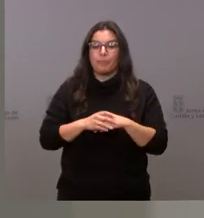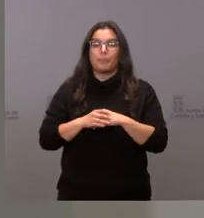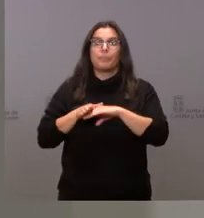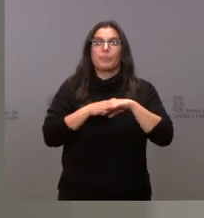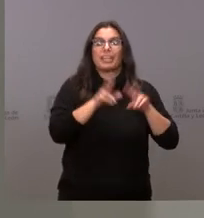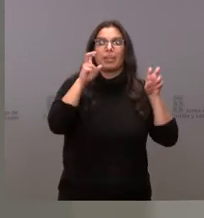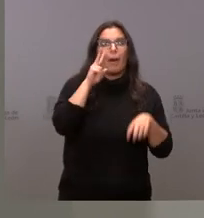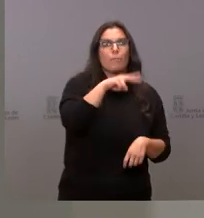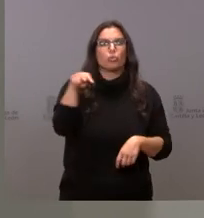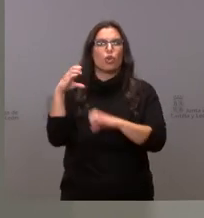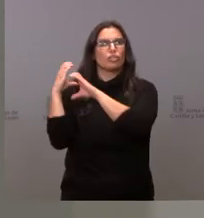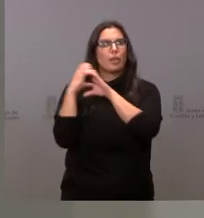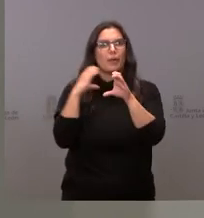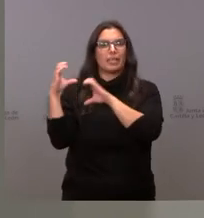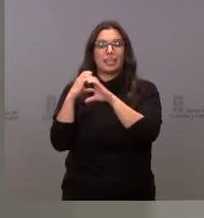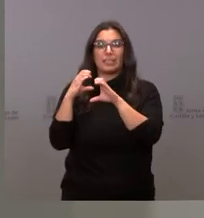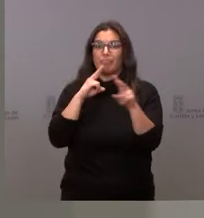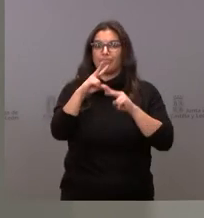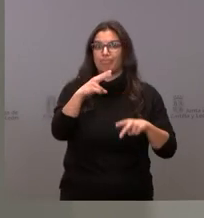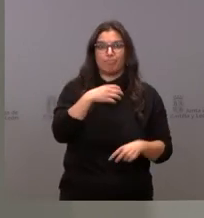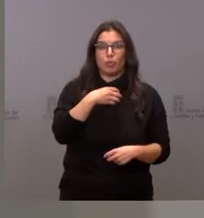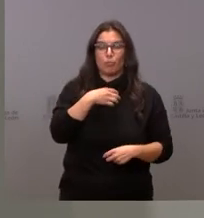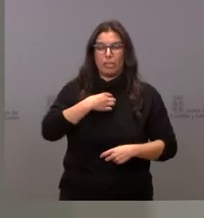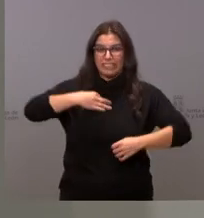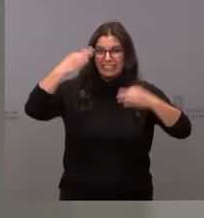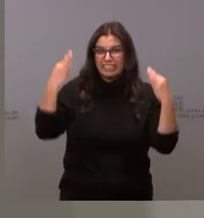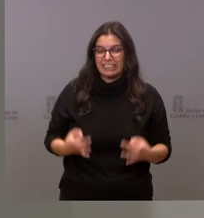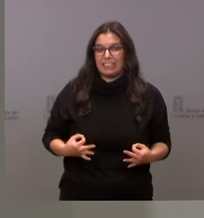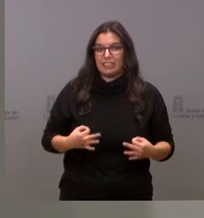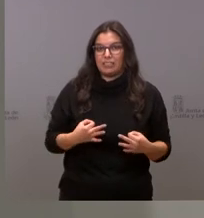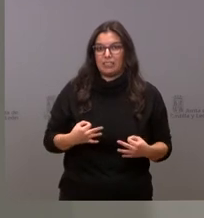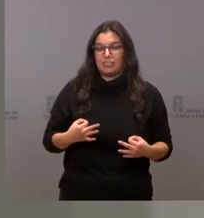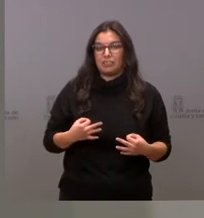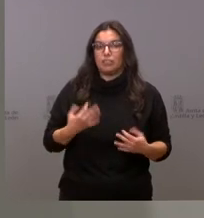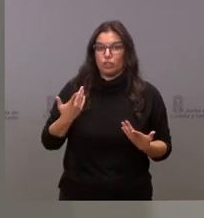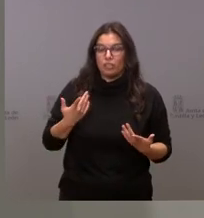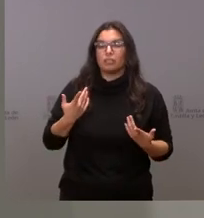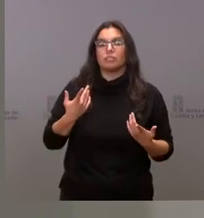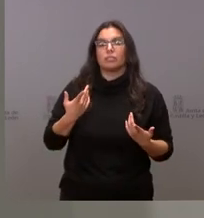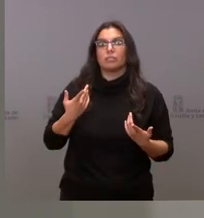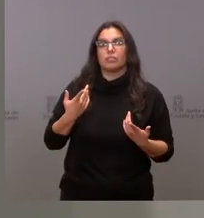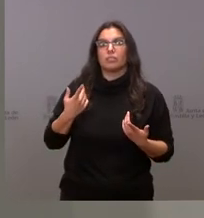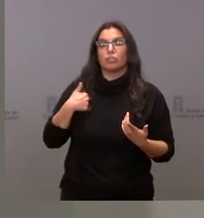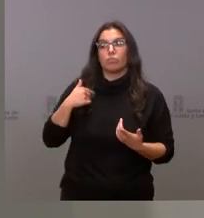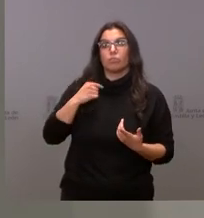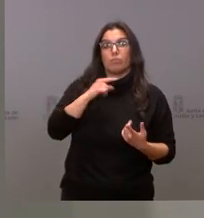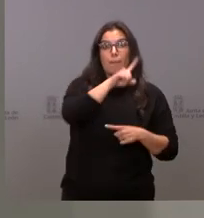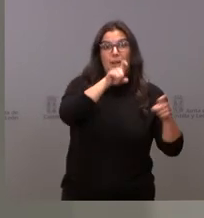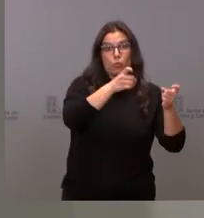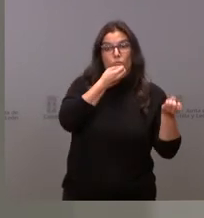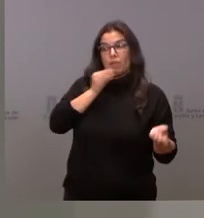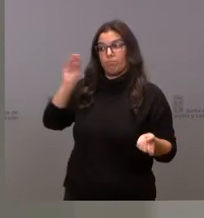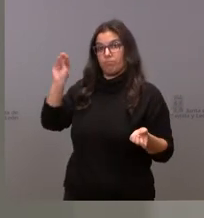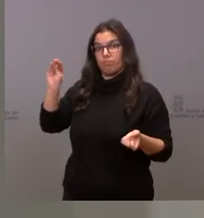Semana Santa no le puedo responder con certeza sobre el asunto trasladaremos la pregunta a la Consejería de